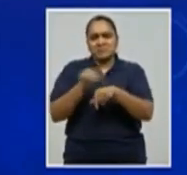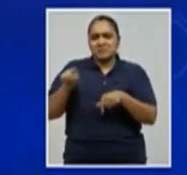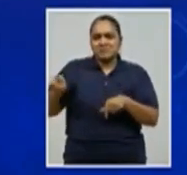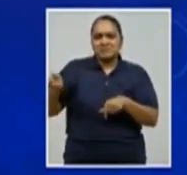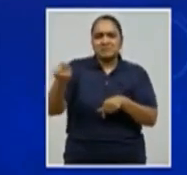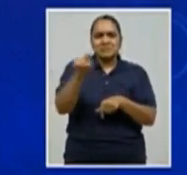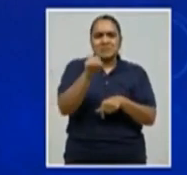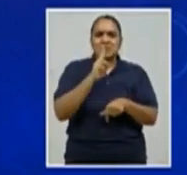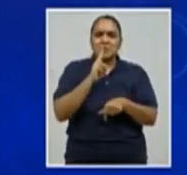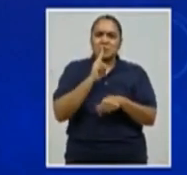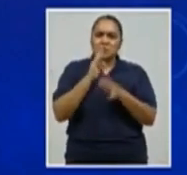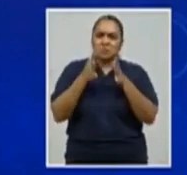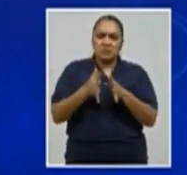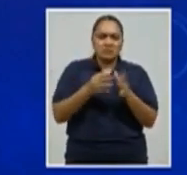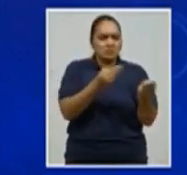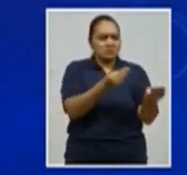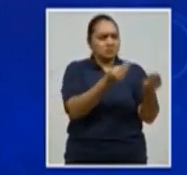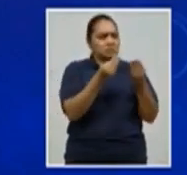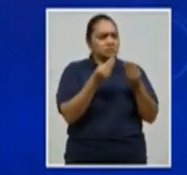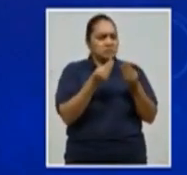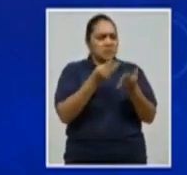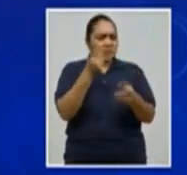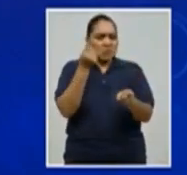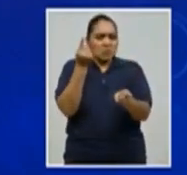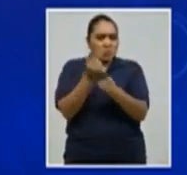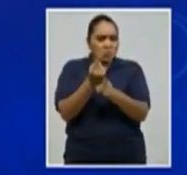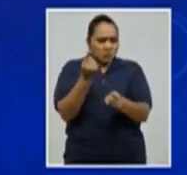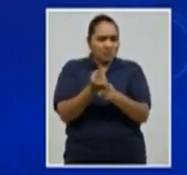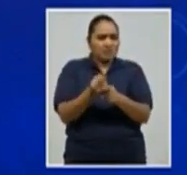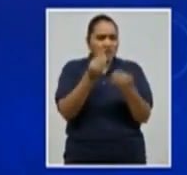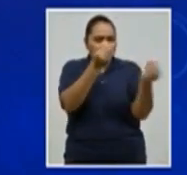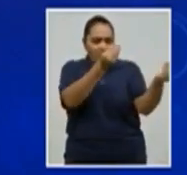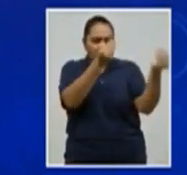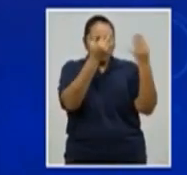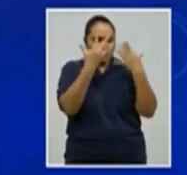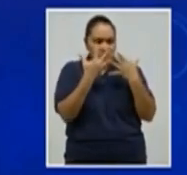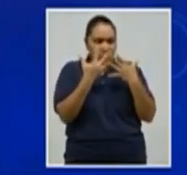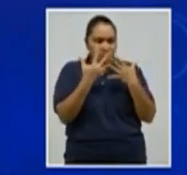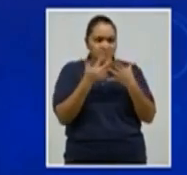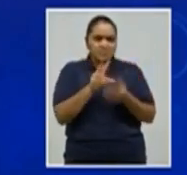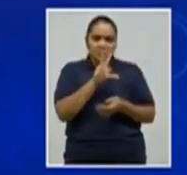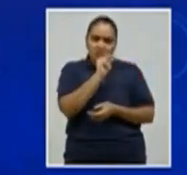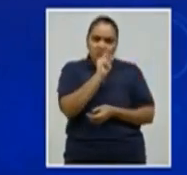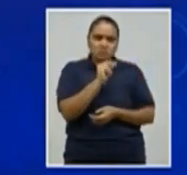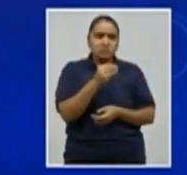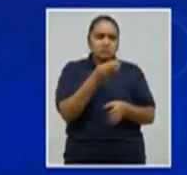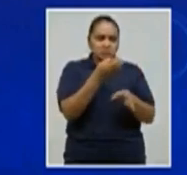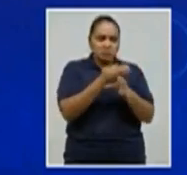hondureños no merecemos los datos de manera oportuna y también de manera